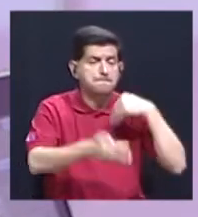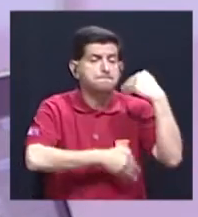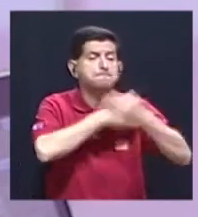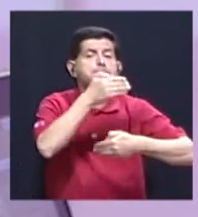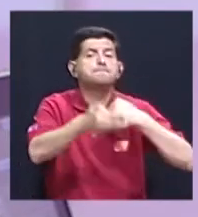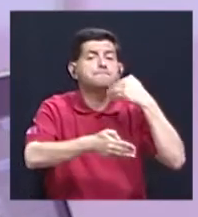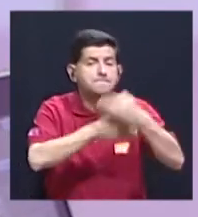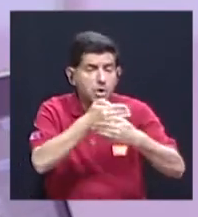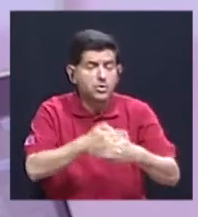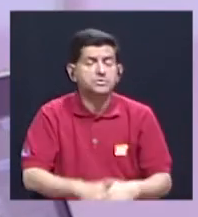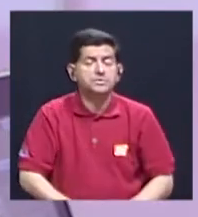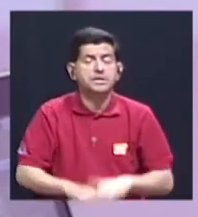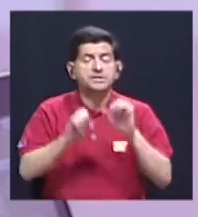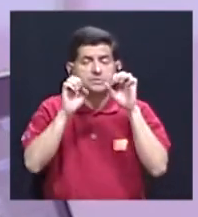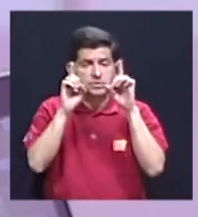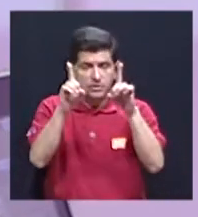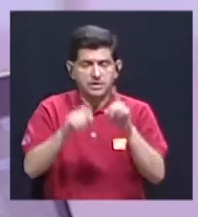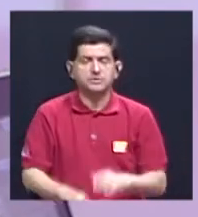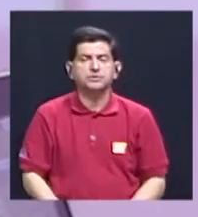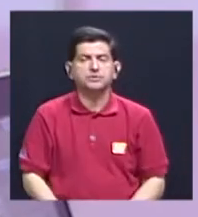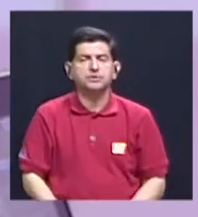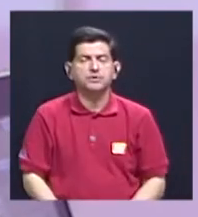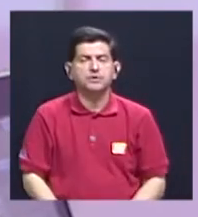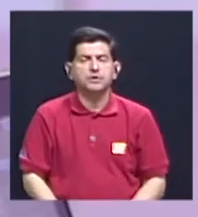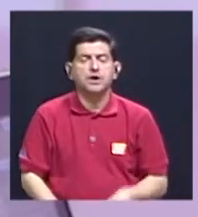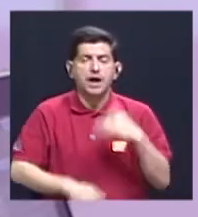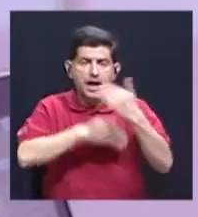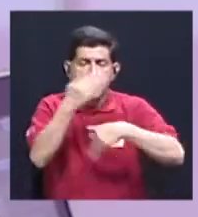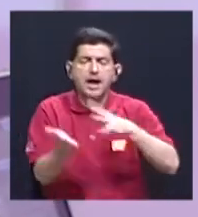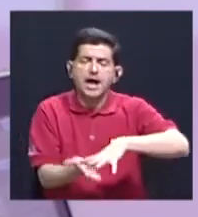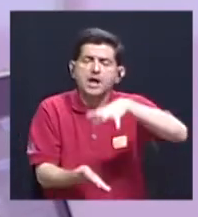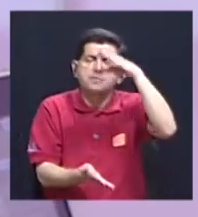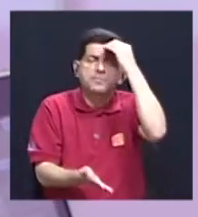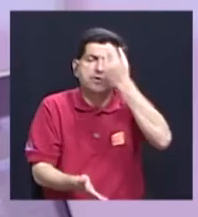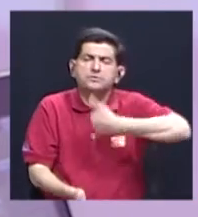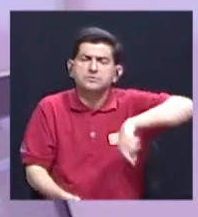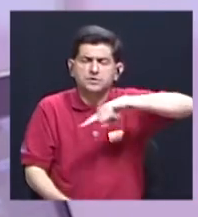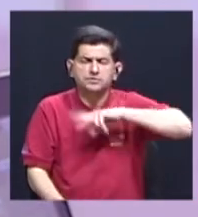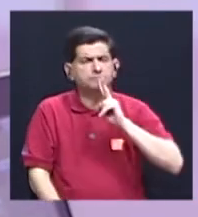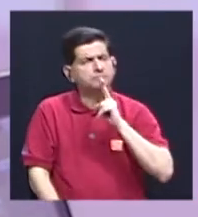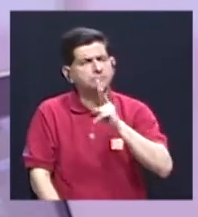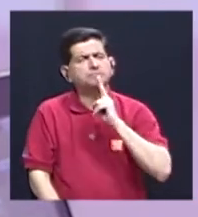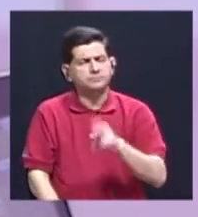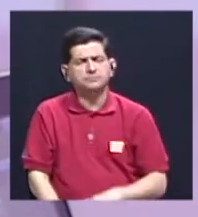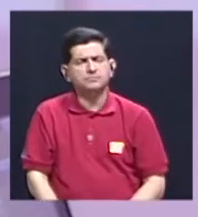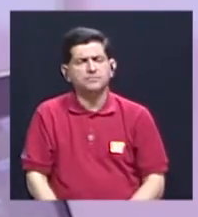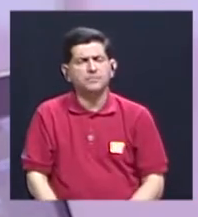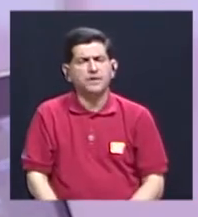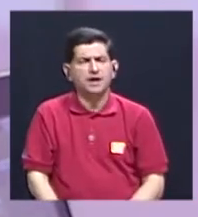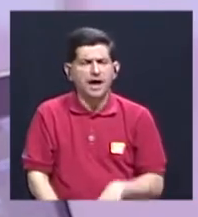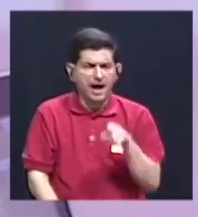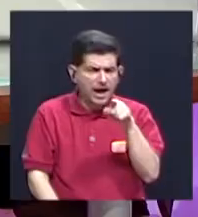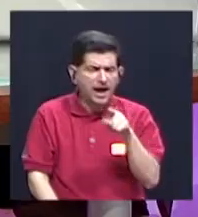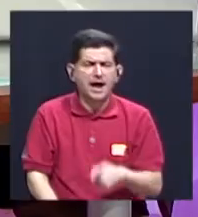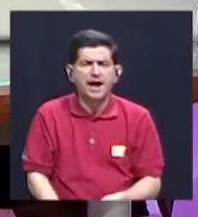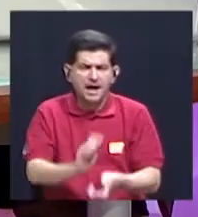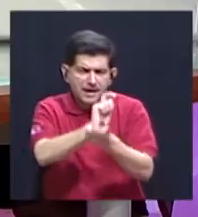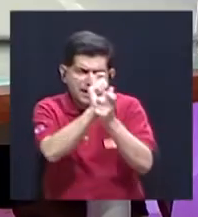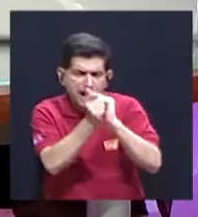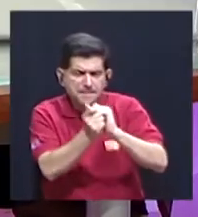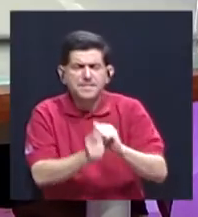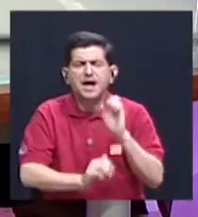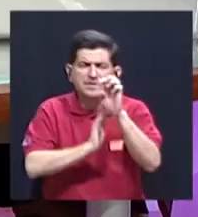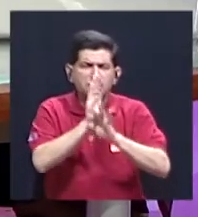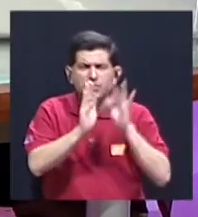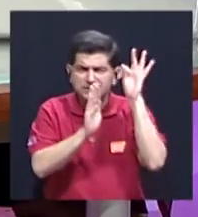educativo, en el proceso de aprendizaje. ¿Estamos realmente revirtiendo la transmisión de